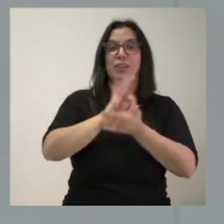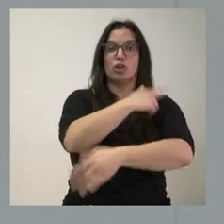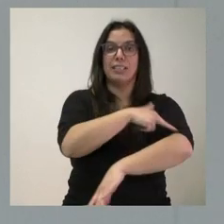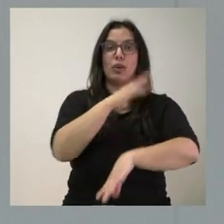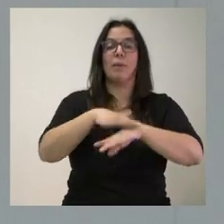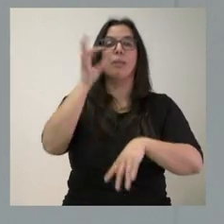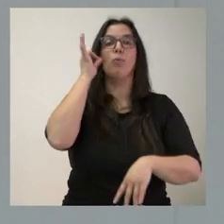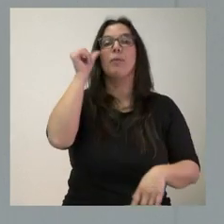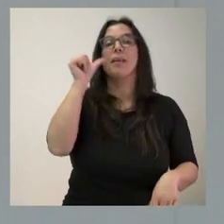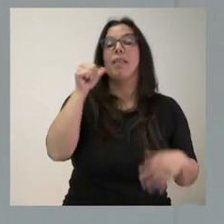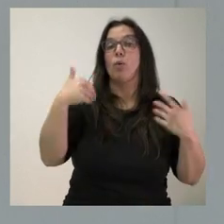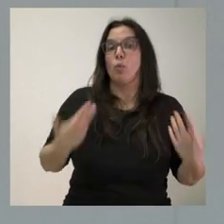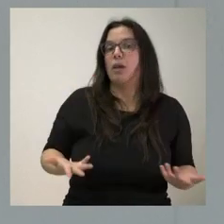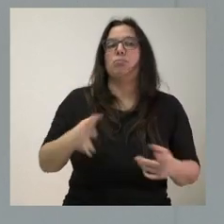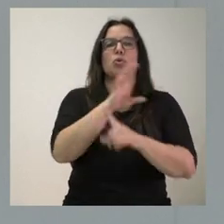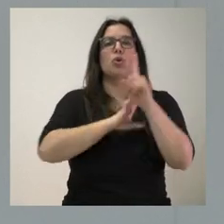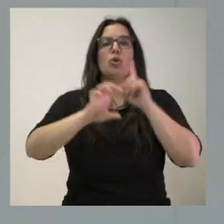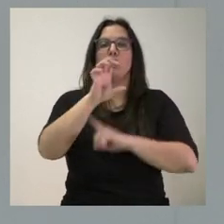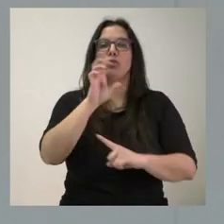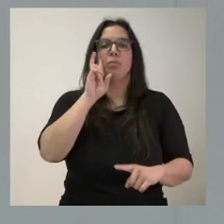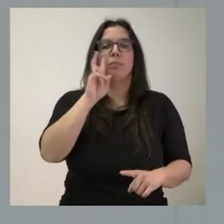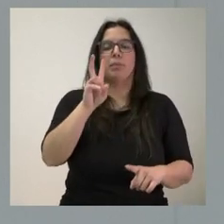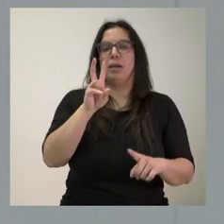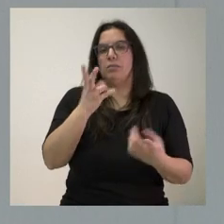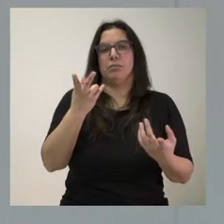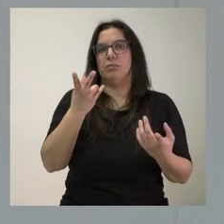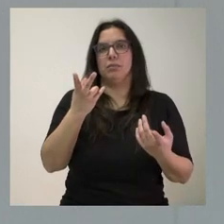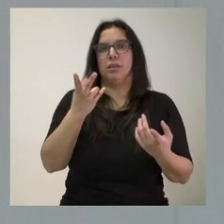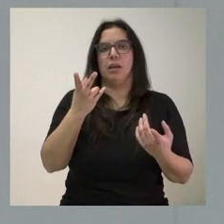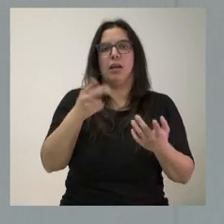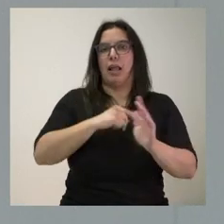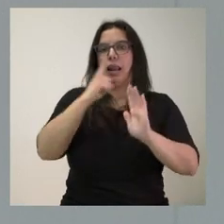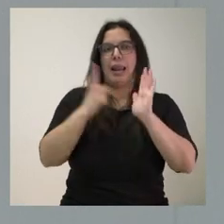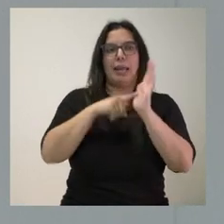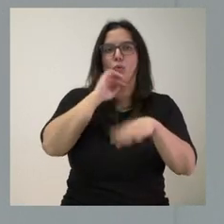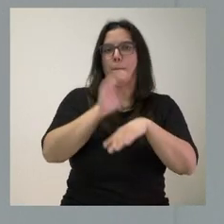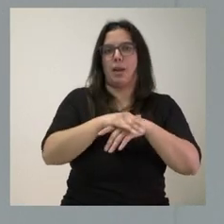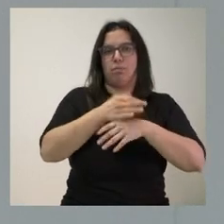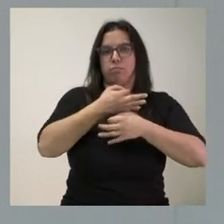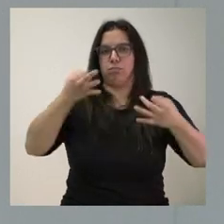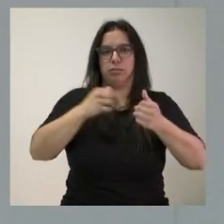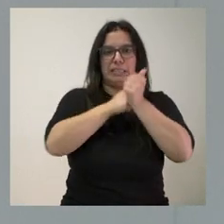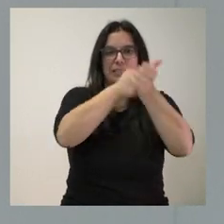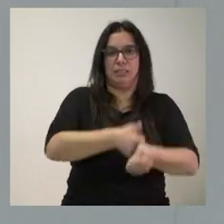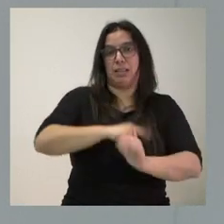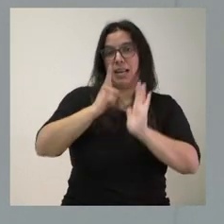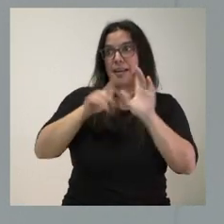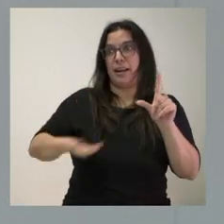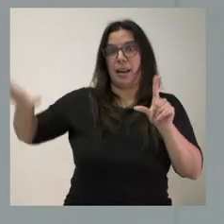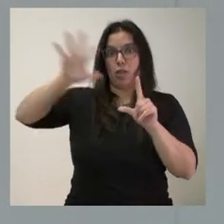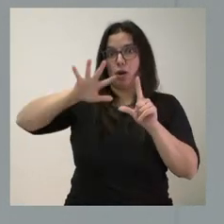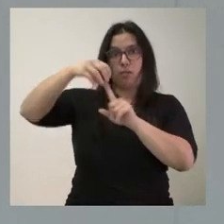mujeres embarazadas? Pues en un contexto de claro cumplimiento de la legislación nacional vigente,